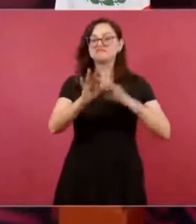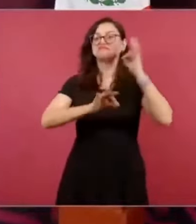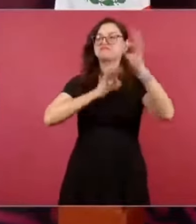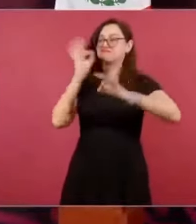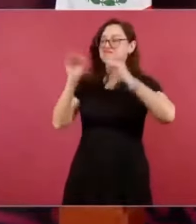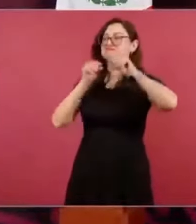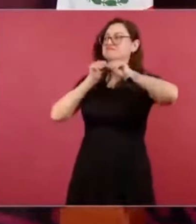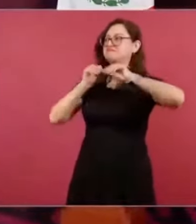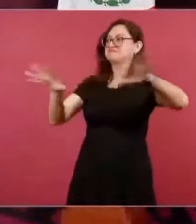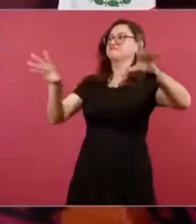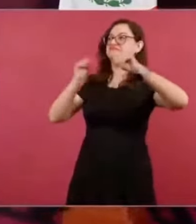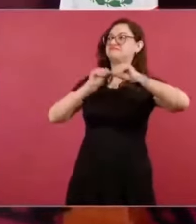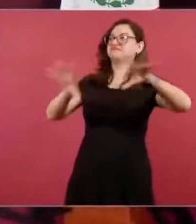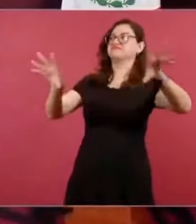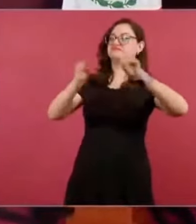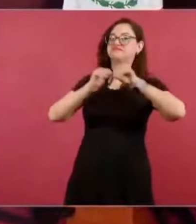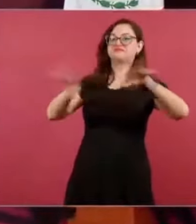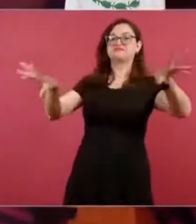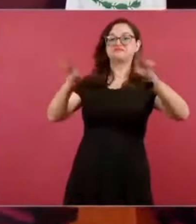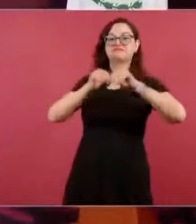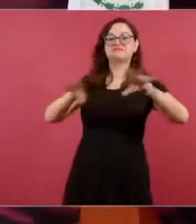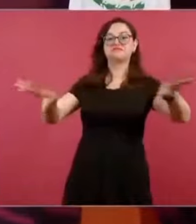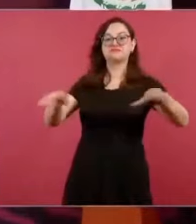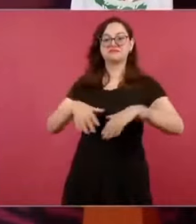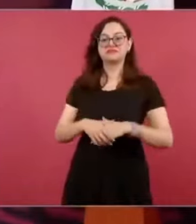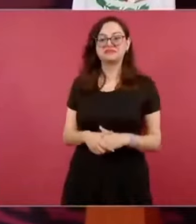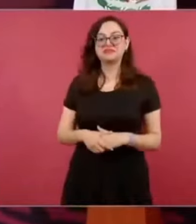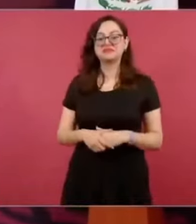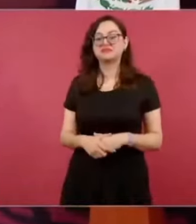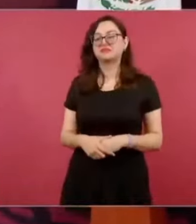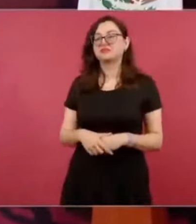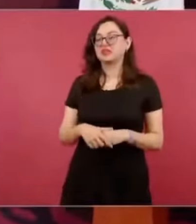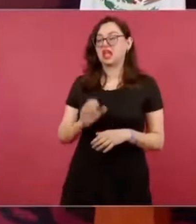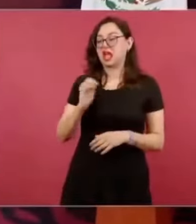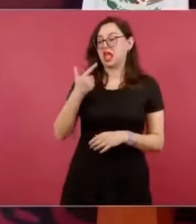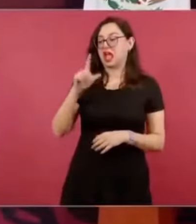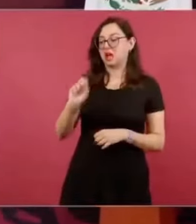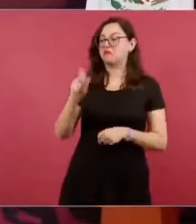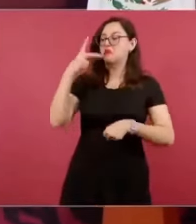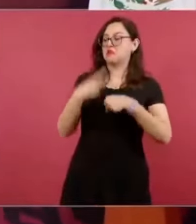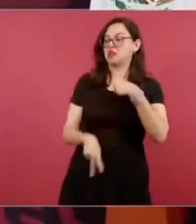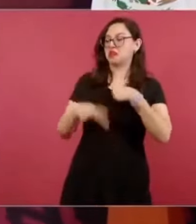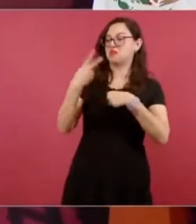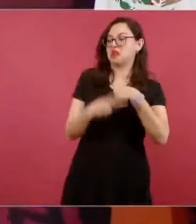toda la guerra sucia de López Obrador, peligro para México.